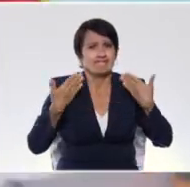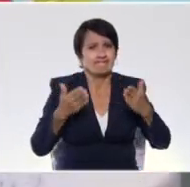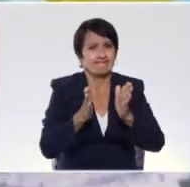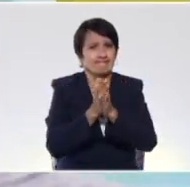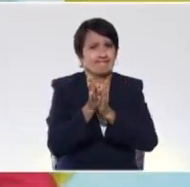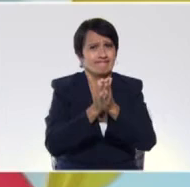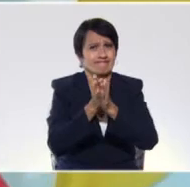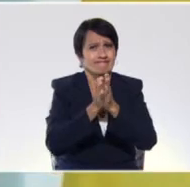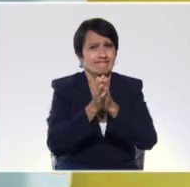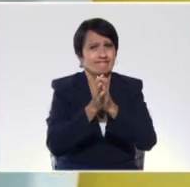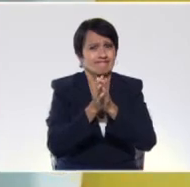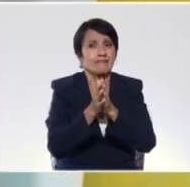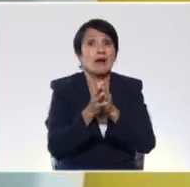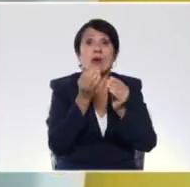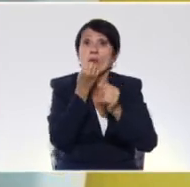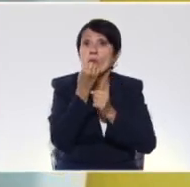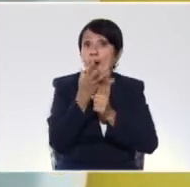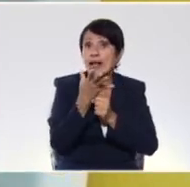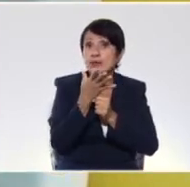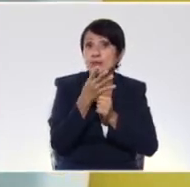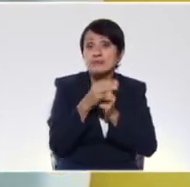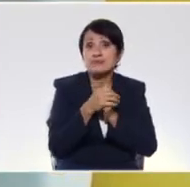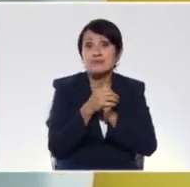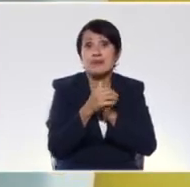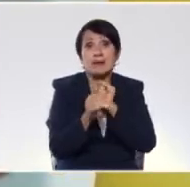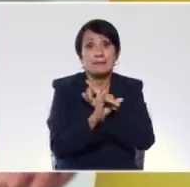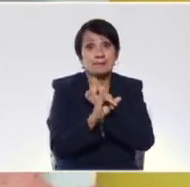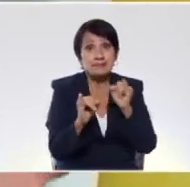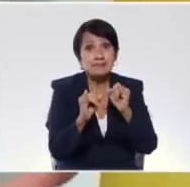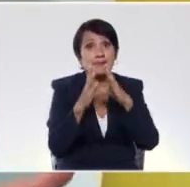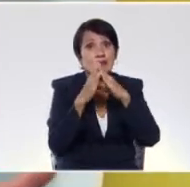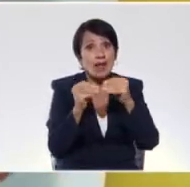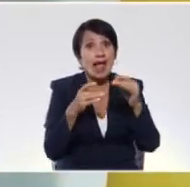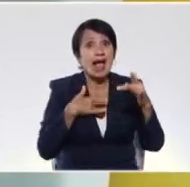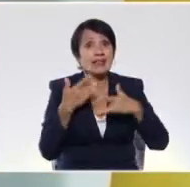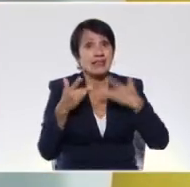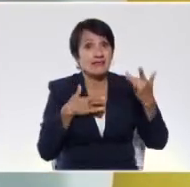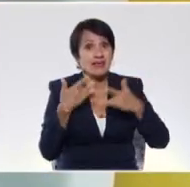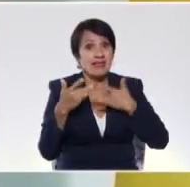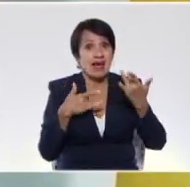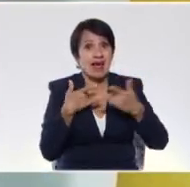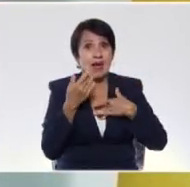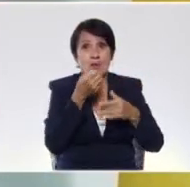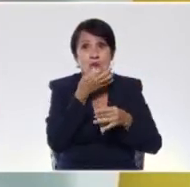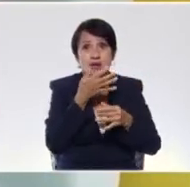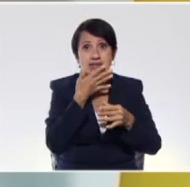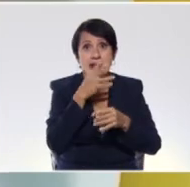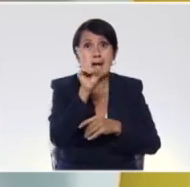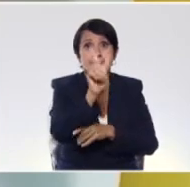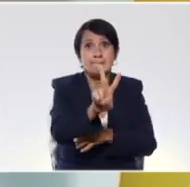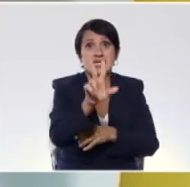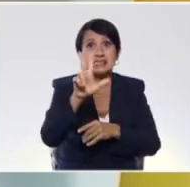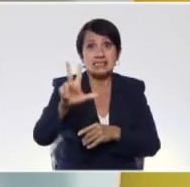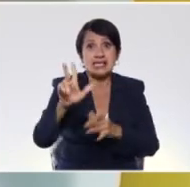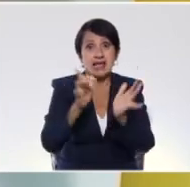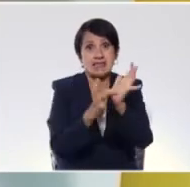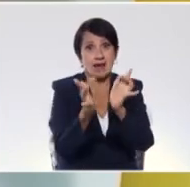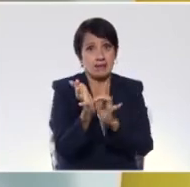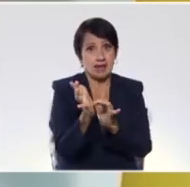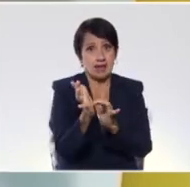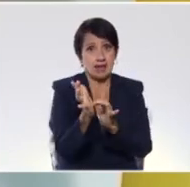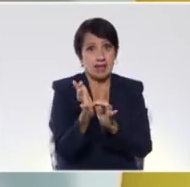¡Mmm! ¡Mmm! Bueno, para complementar estas actividades tan hermosas en este 23 de abril,